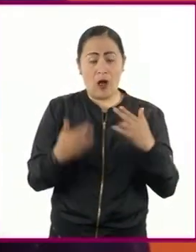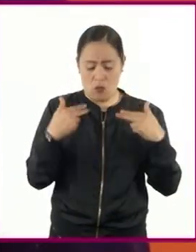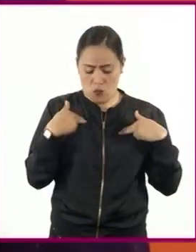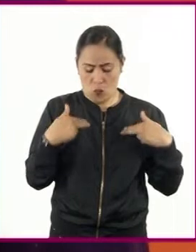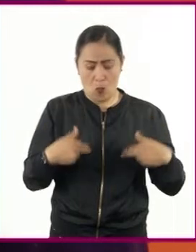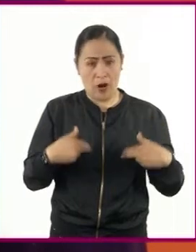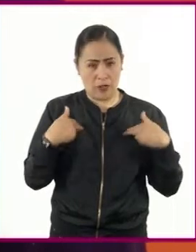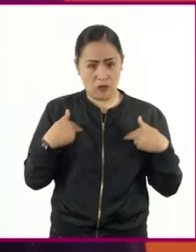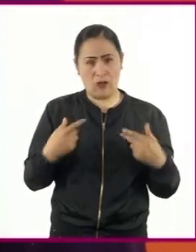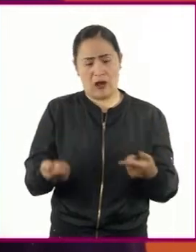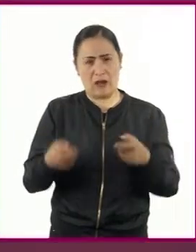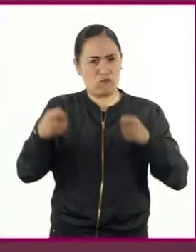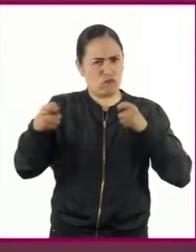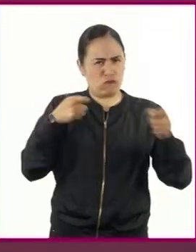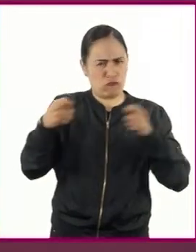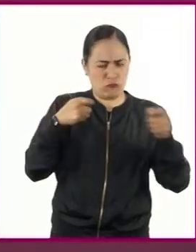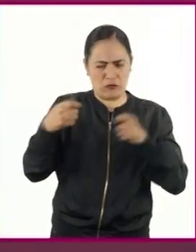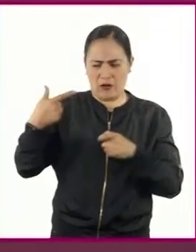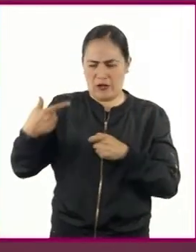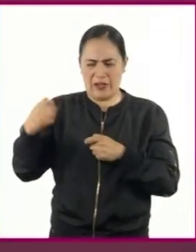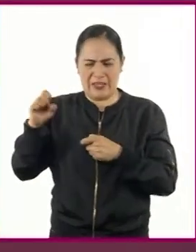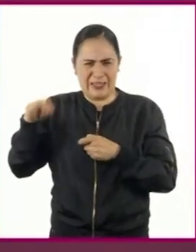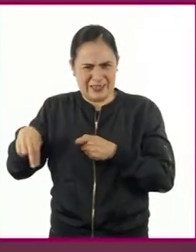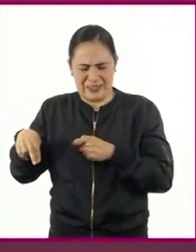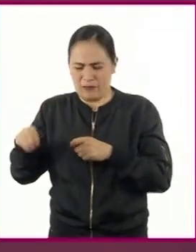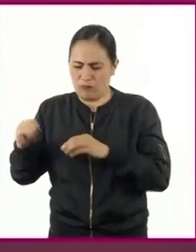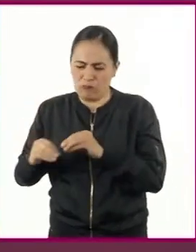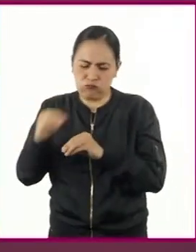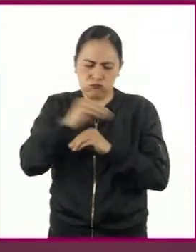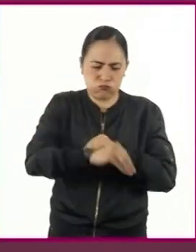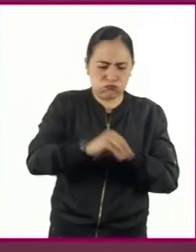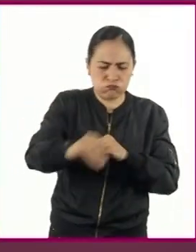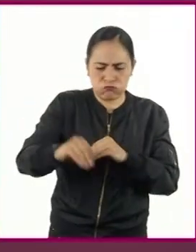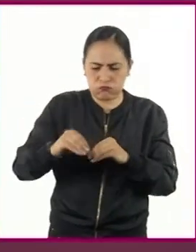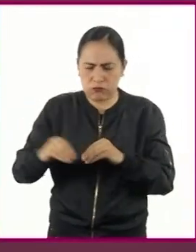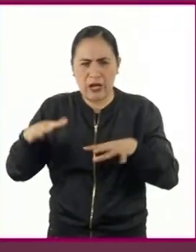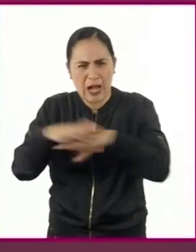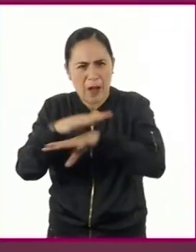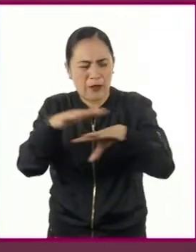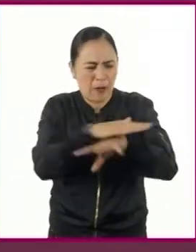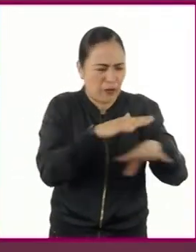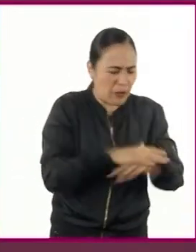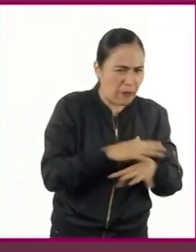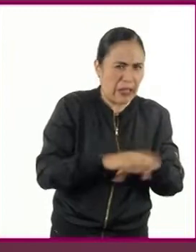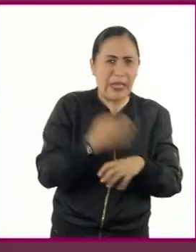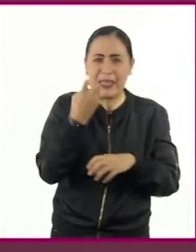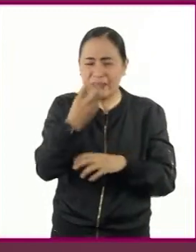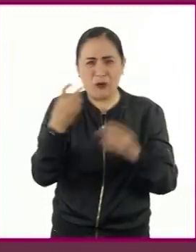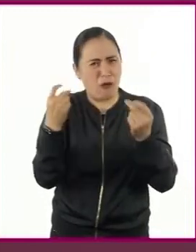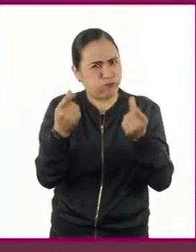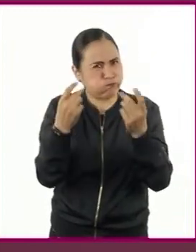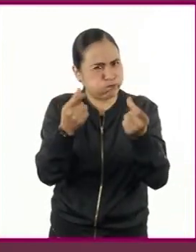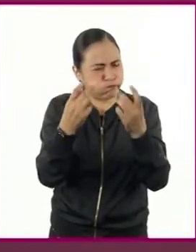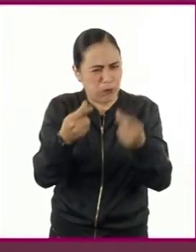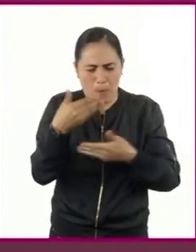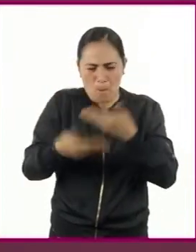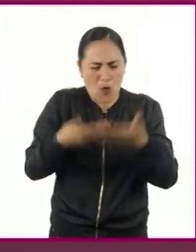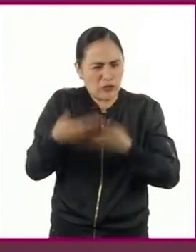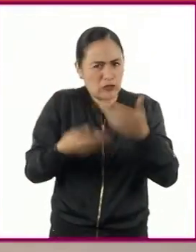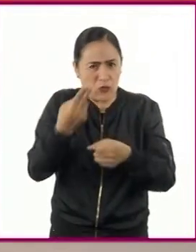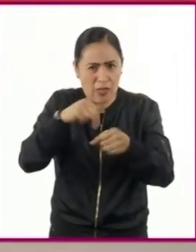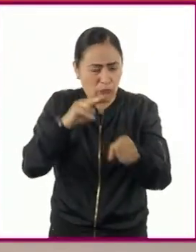humano está dirigiendo transferencias de genes entre las especies, acelerando los posibles procesos